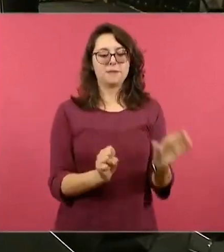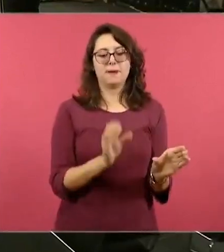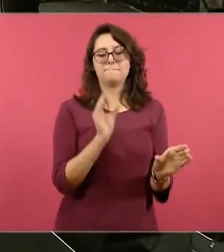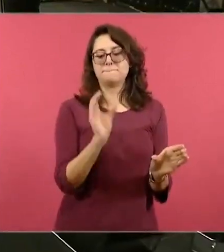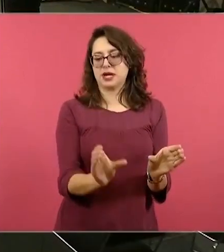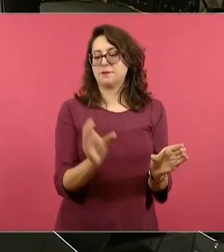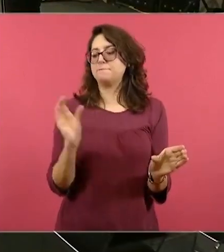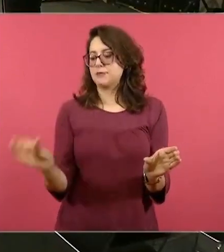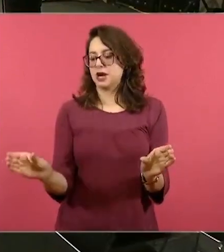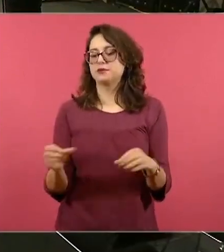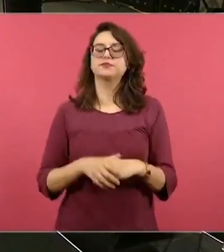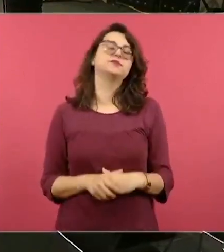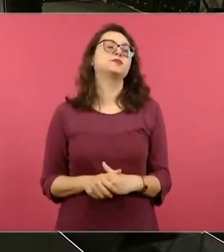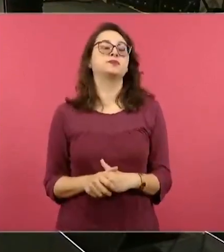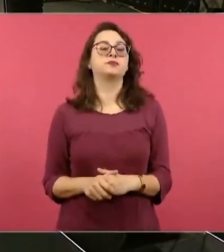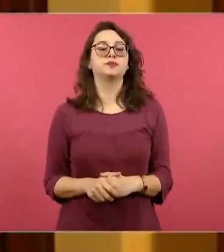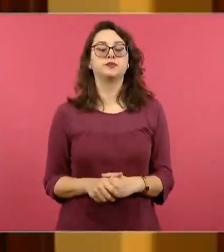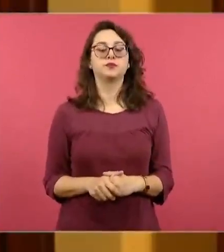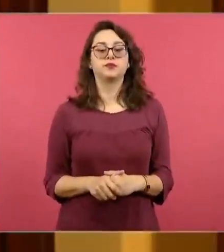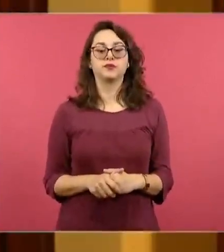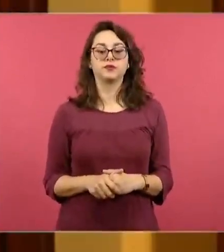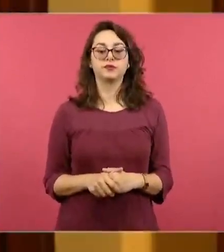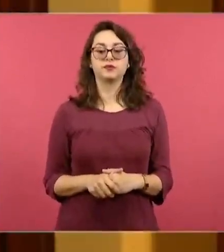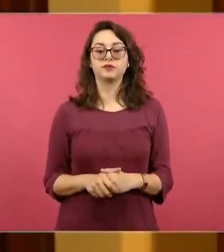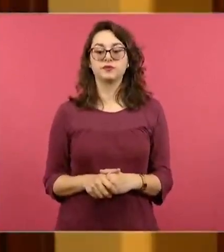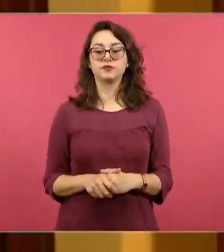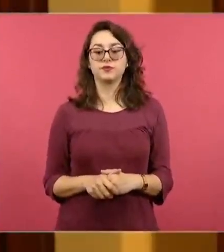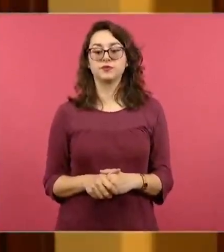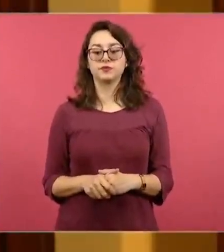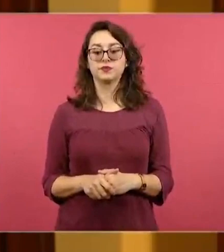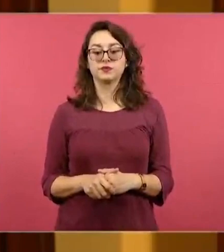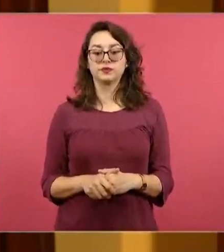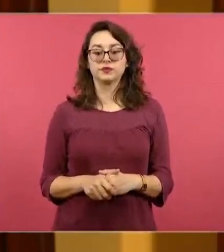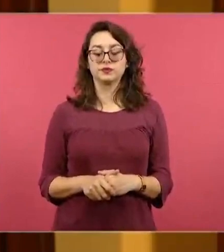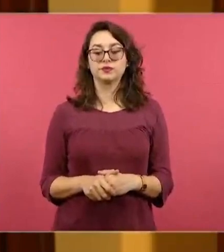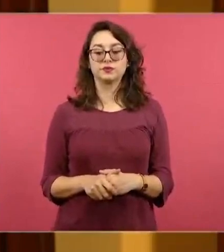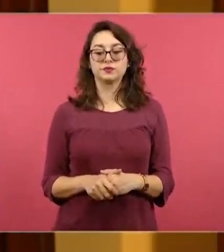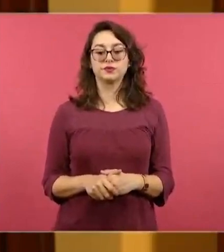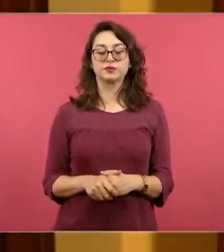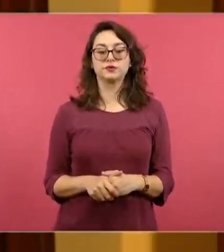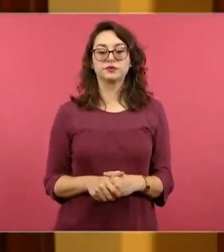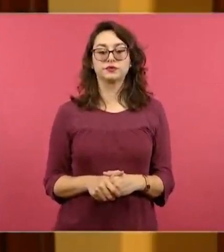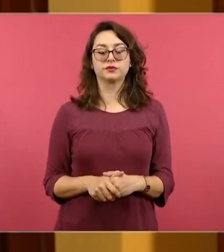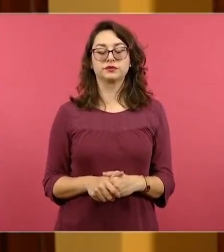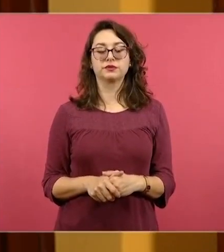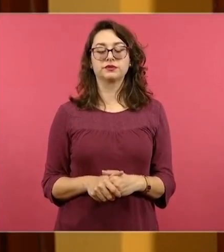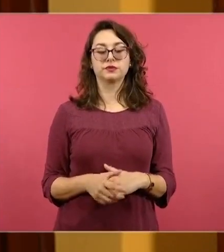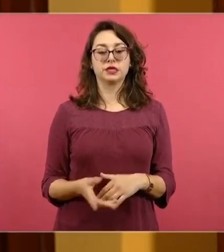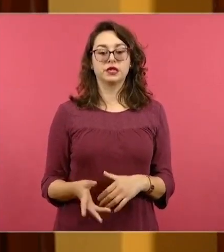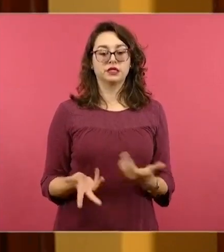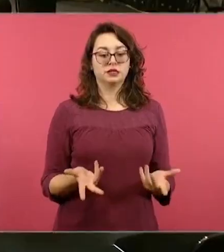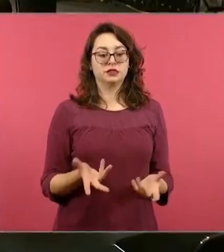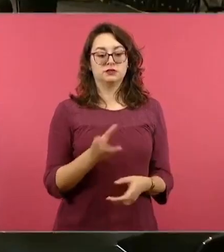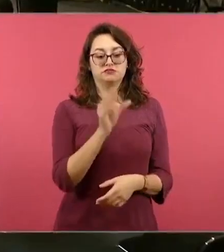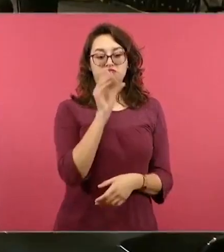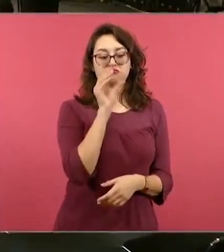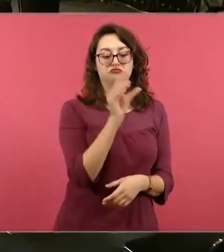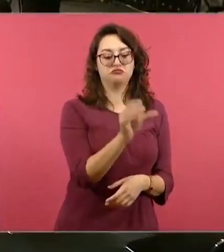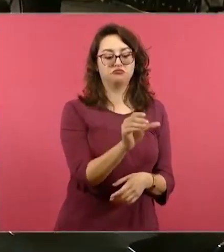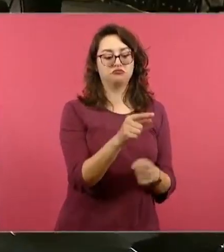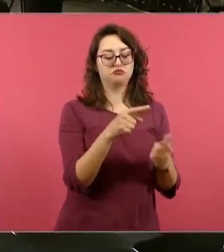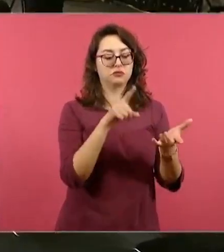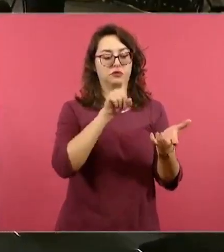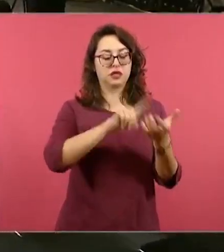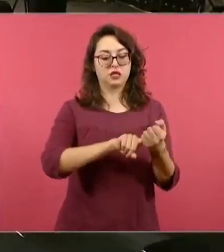tercero. Dentro de esta colección vamos a encontrar un libro de artículos